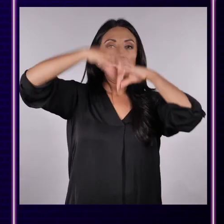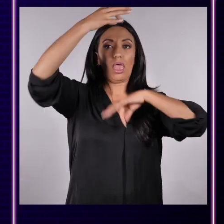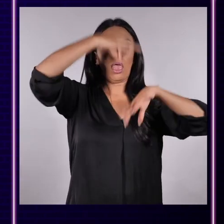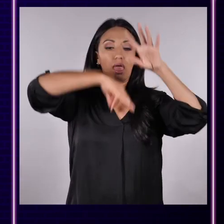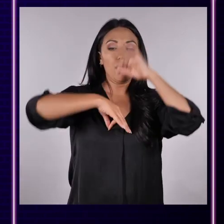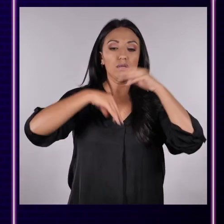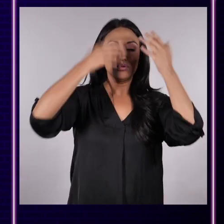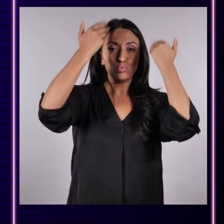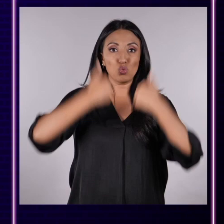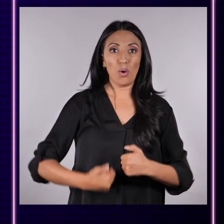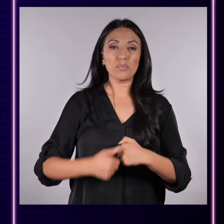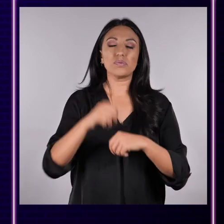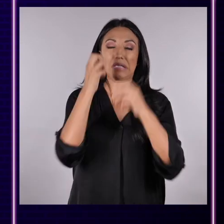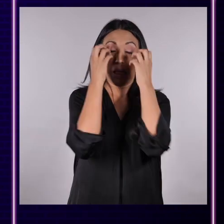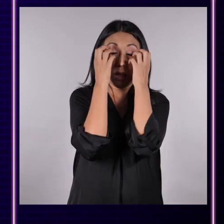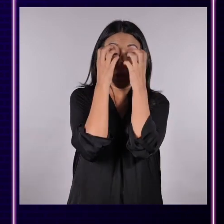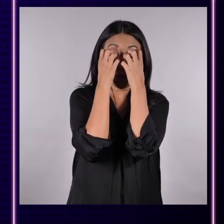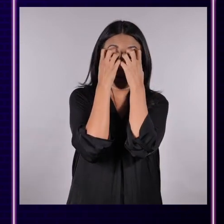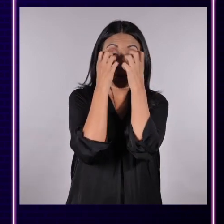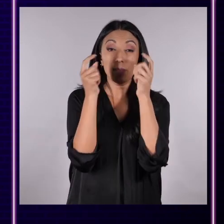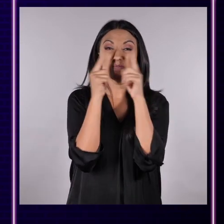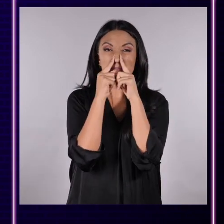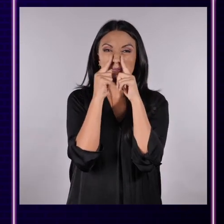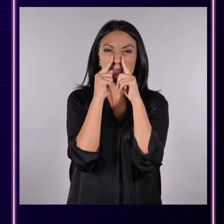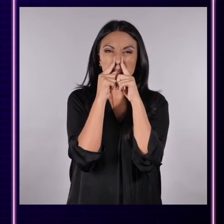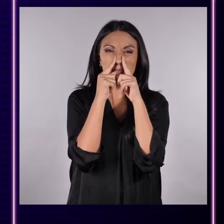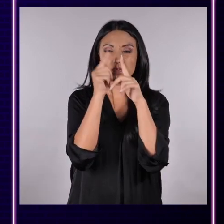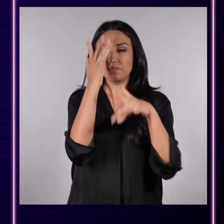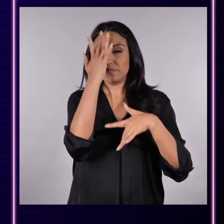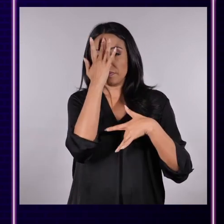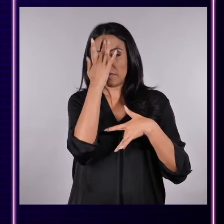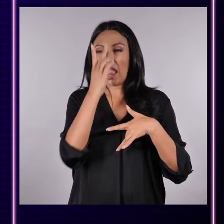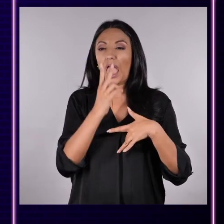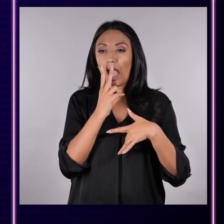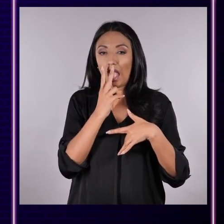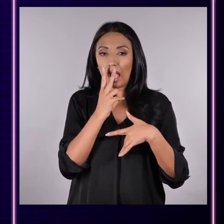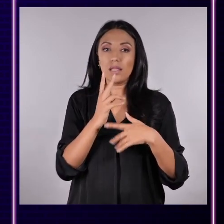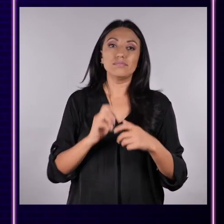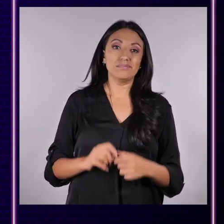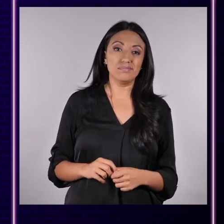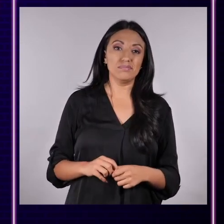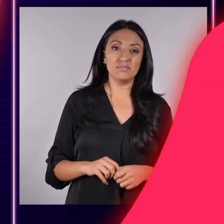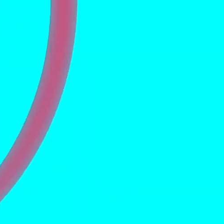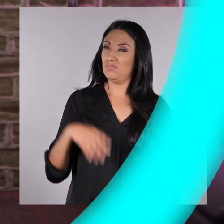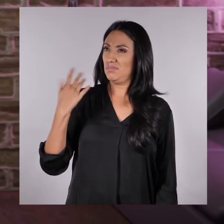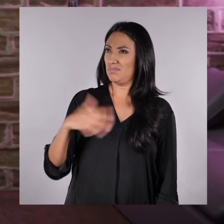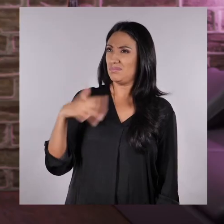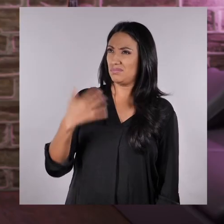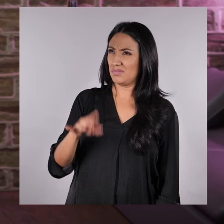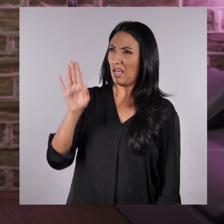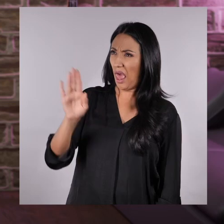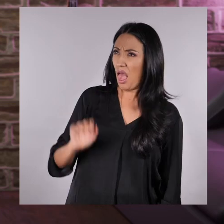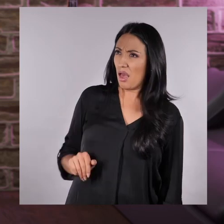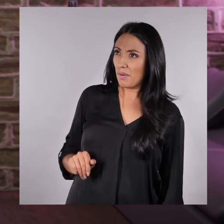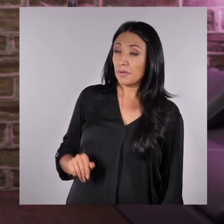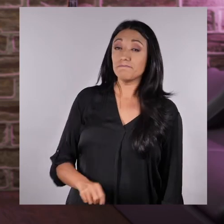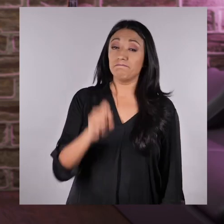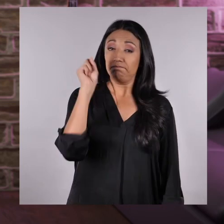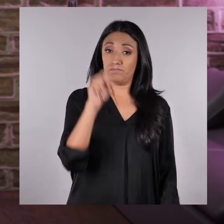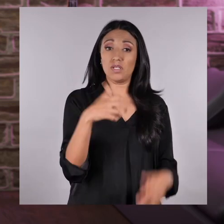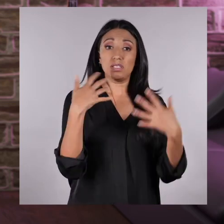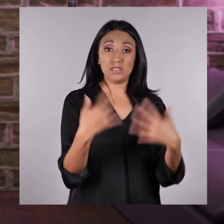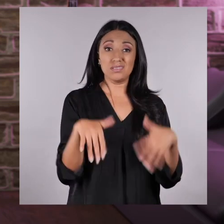tóxicas que pueden producir irritación en los ojos, la nariz, enfermedades respiratorias. ¡Se escucha muy grave!